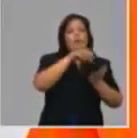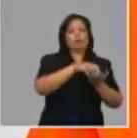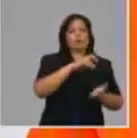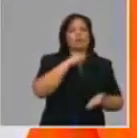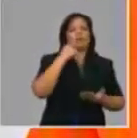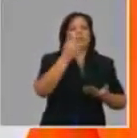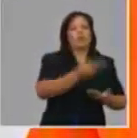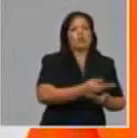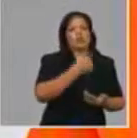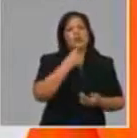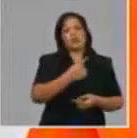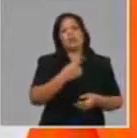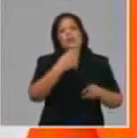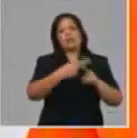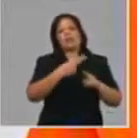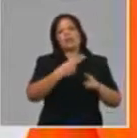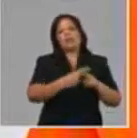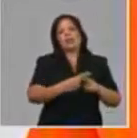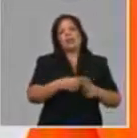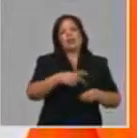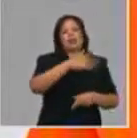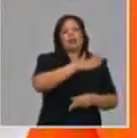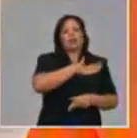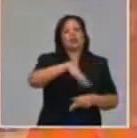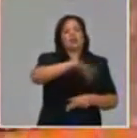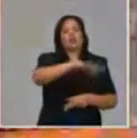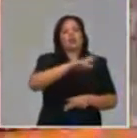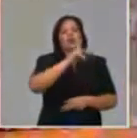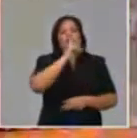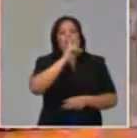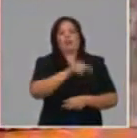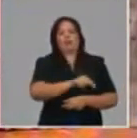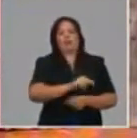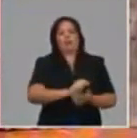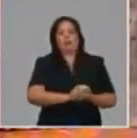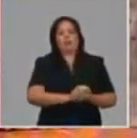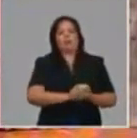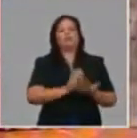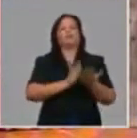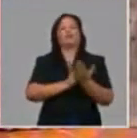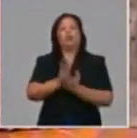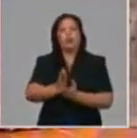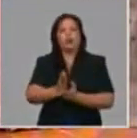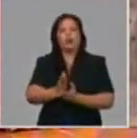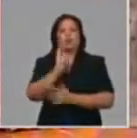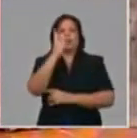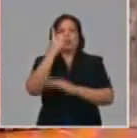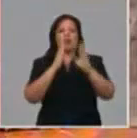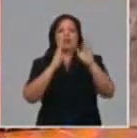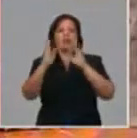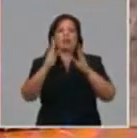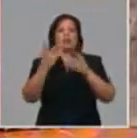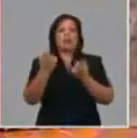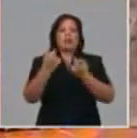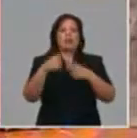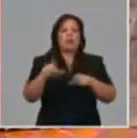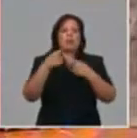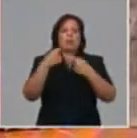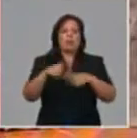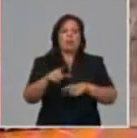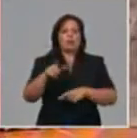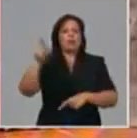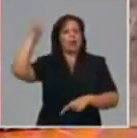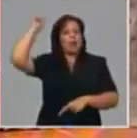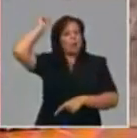zonas de silencio y se mantendrá en una primera fase la venta de malta en 204 puntos